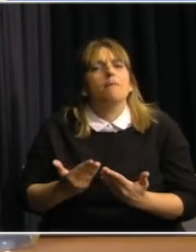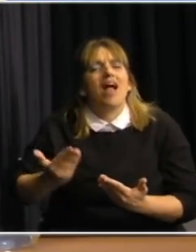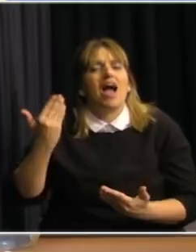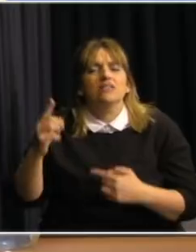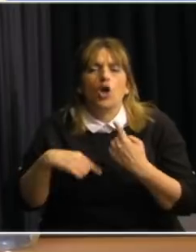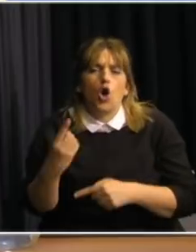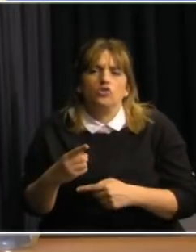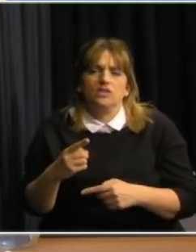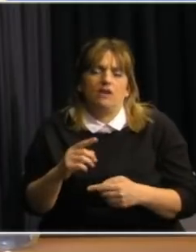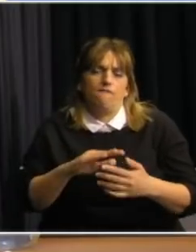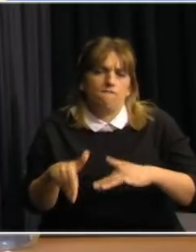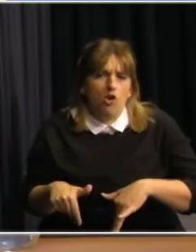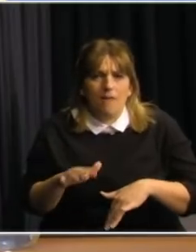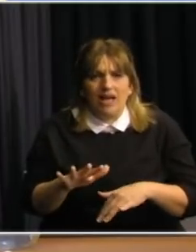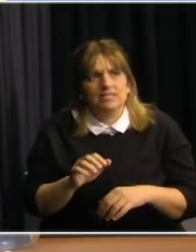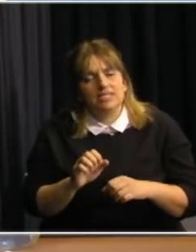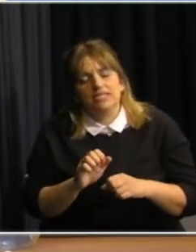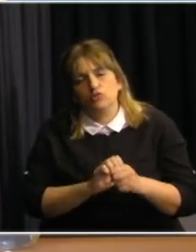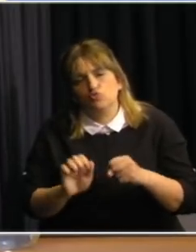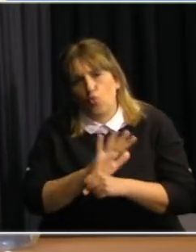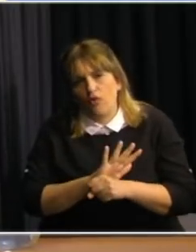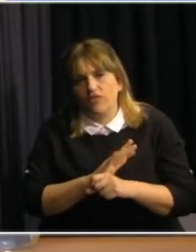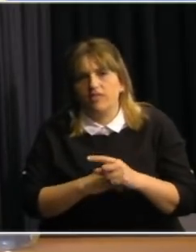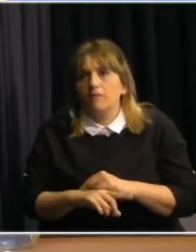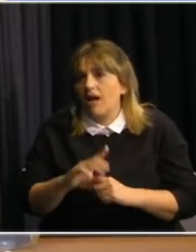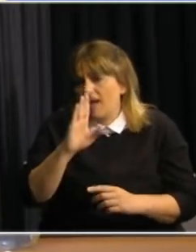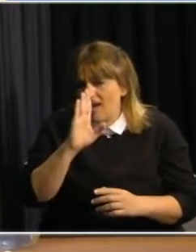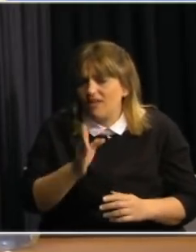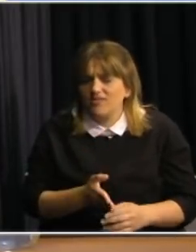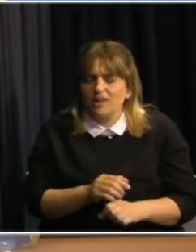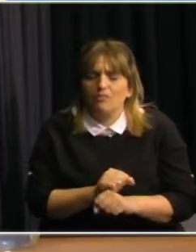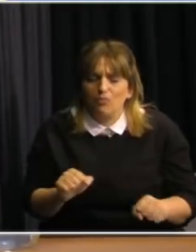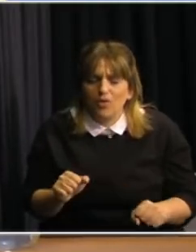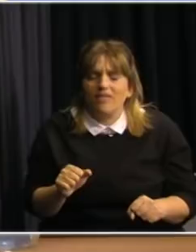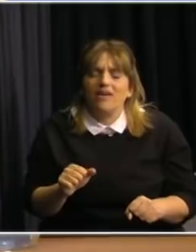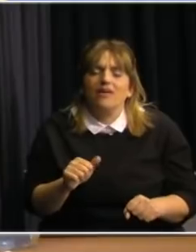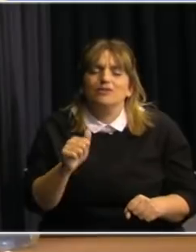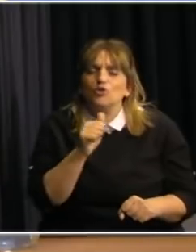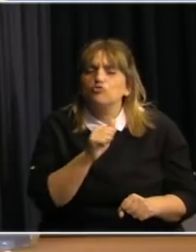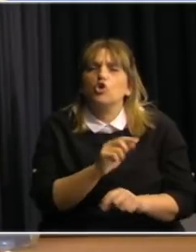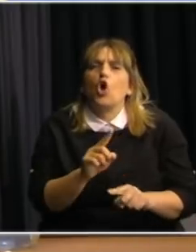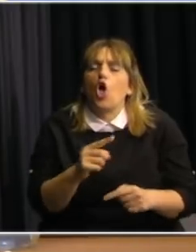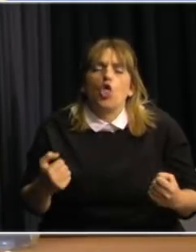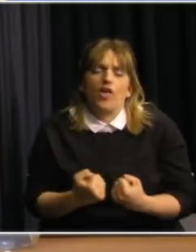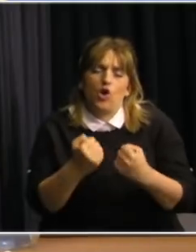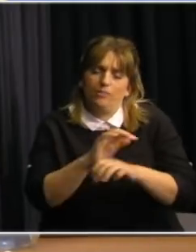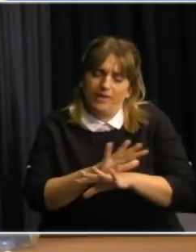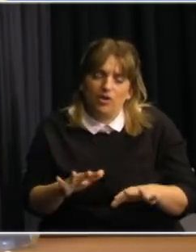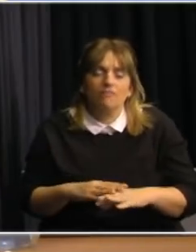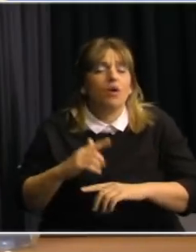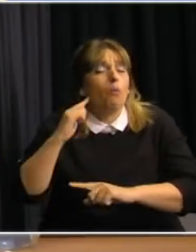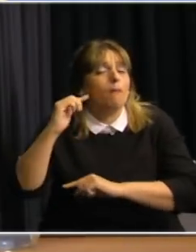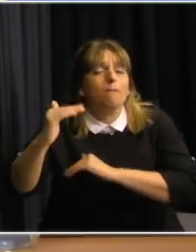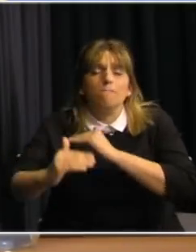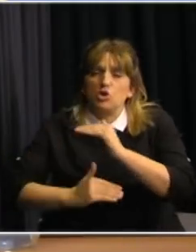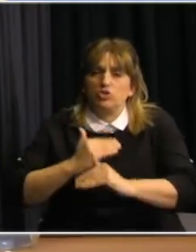pandemias, un final al que llegaremos progresivamente, no de un día para el otro. Antes dijimos